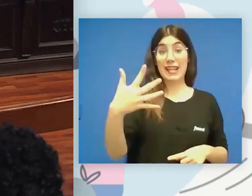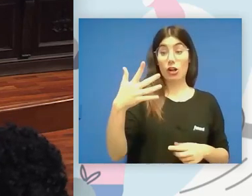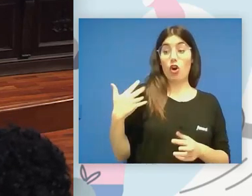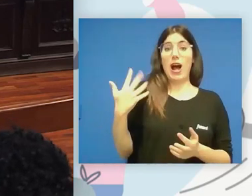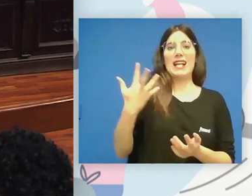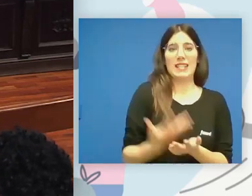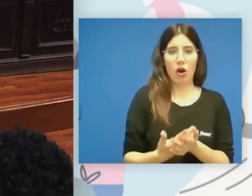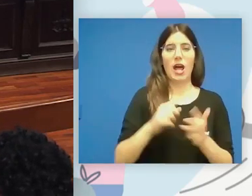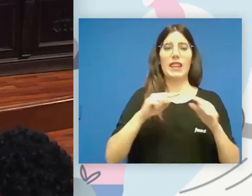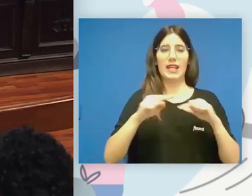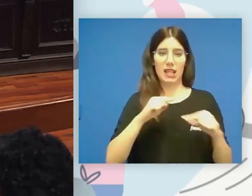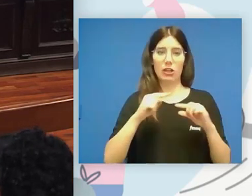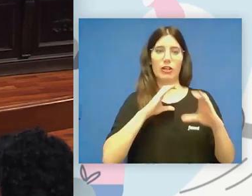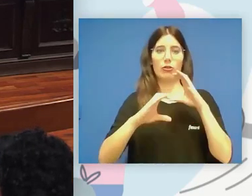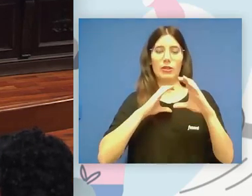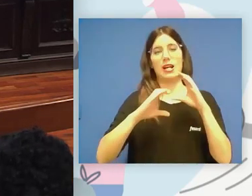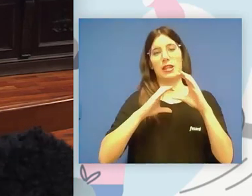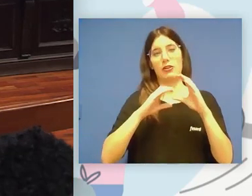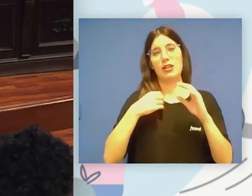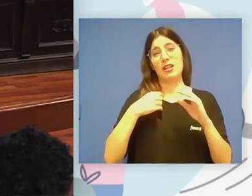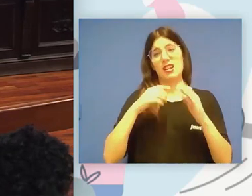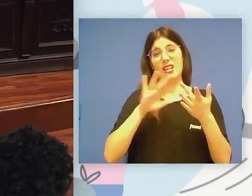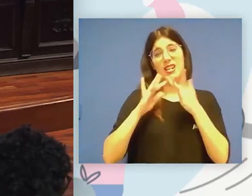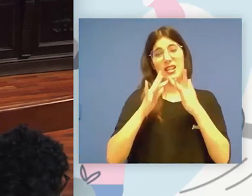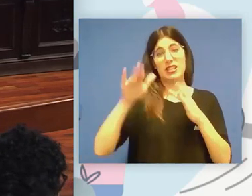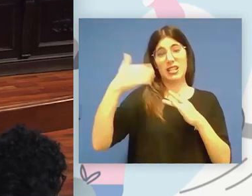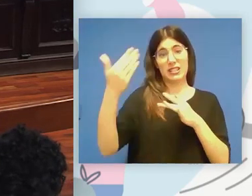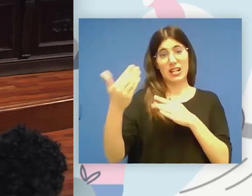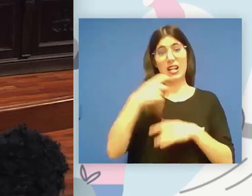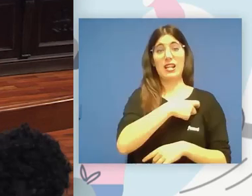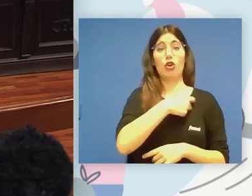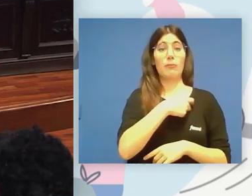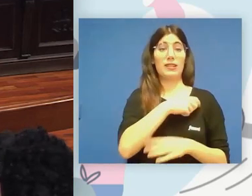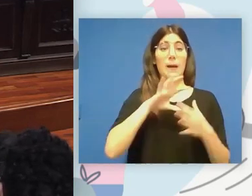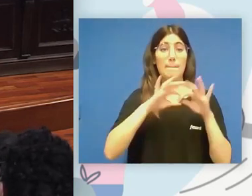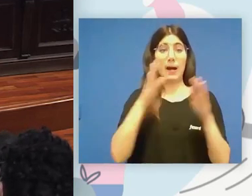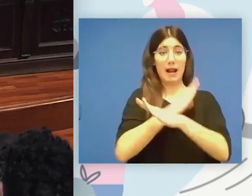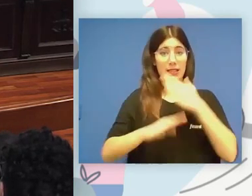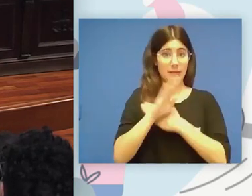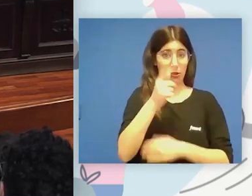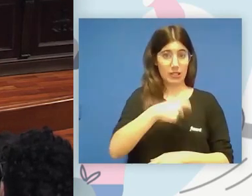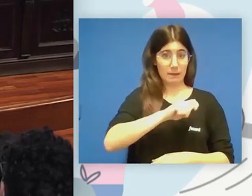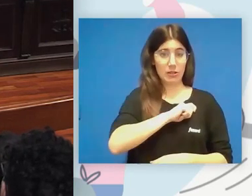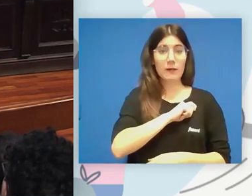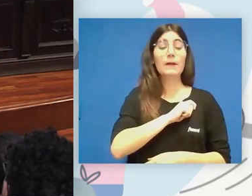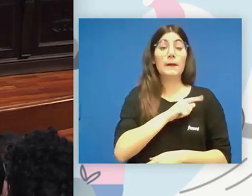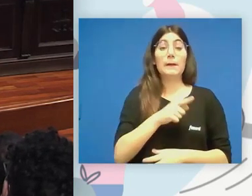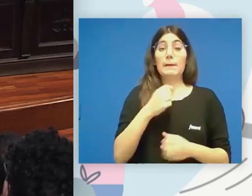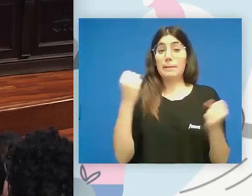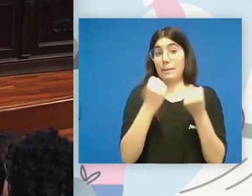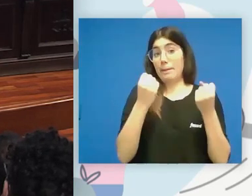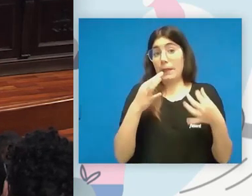Comunicación y Relaciones Externas del Comité Paralímpico Español. Actividad con la que siempre ha tenido